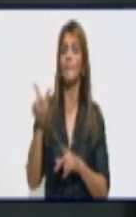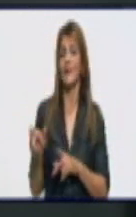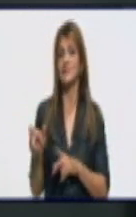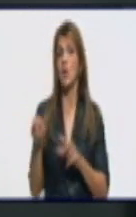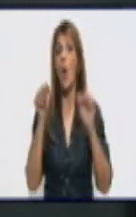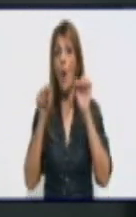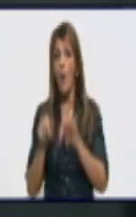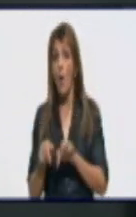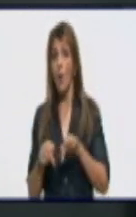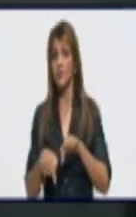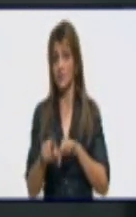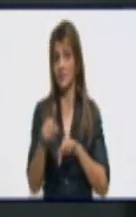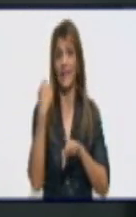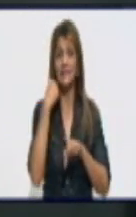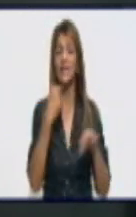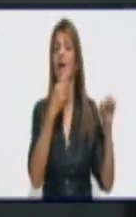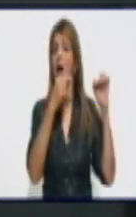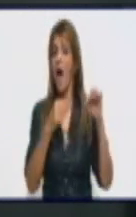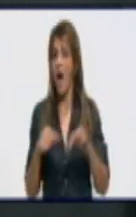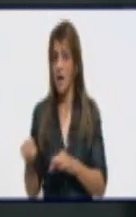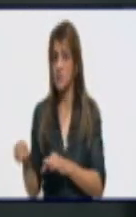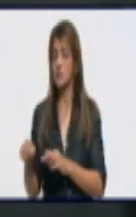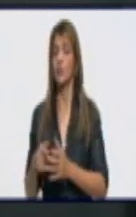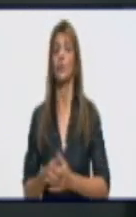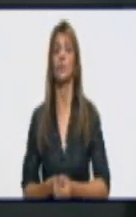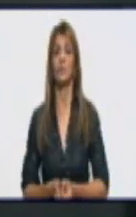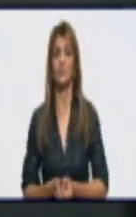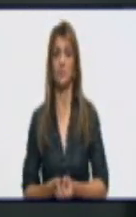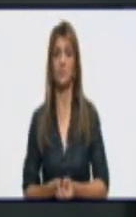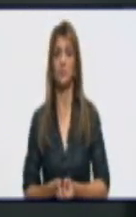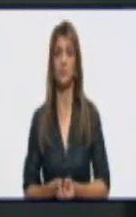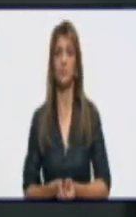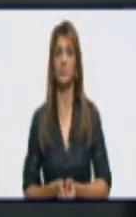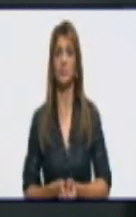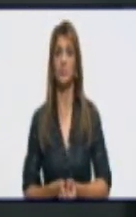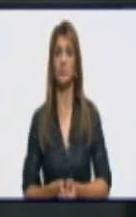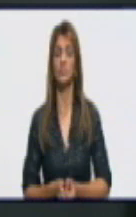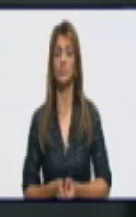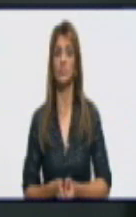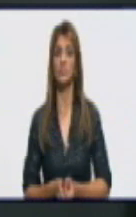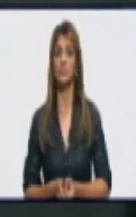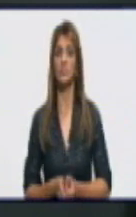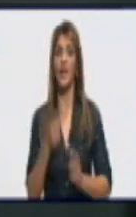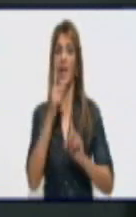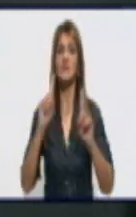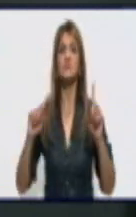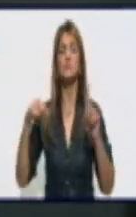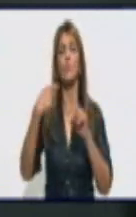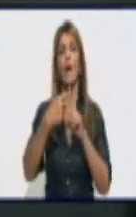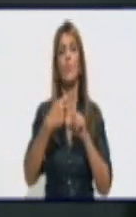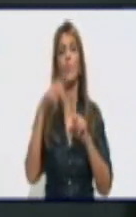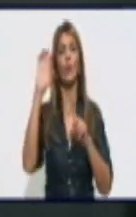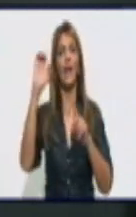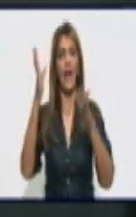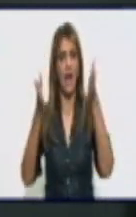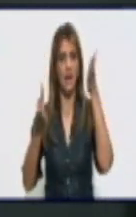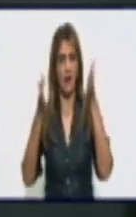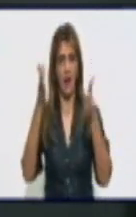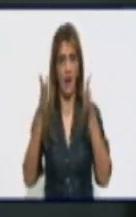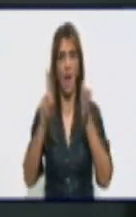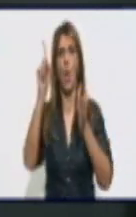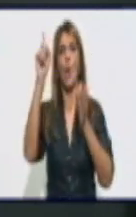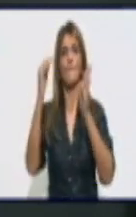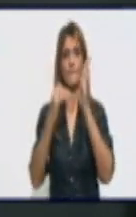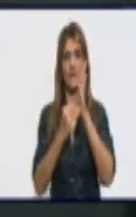Hoy, en este año, cuando da esa cuantía, le incrementamos por la escala, los $1